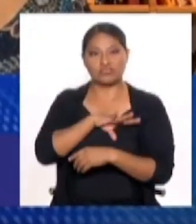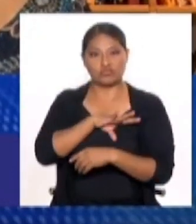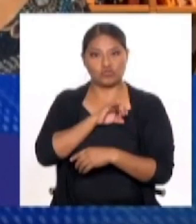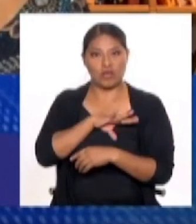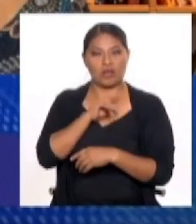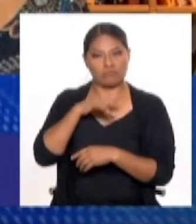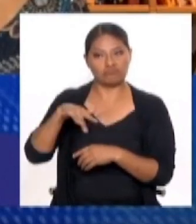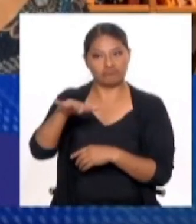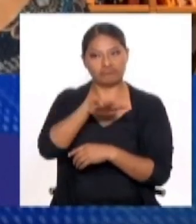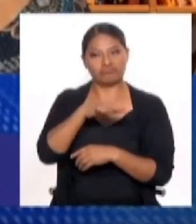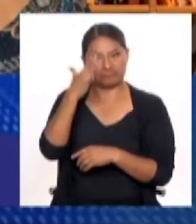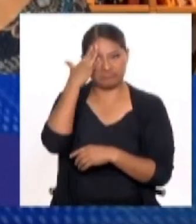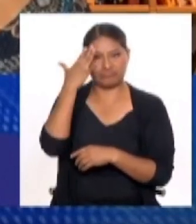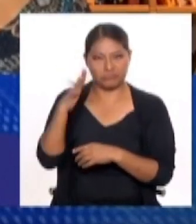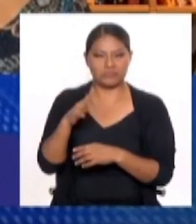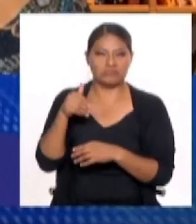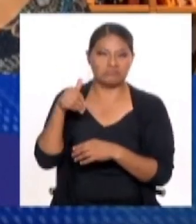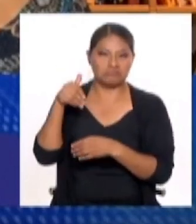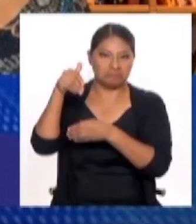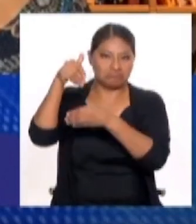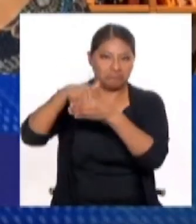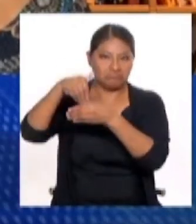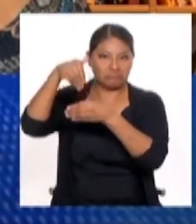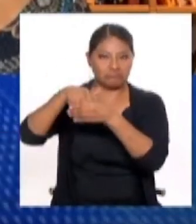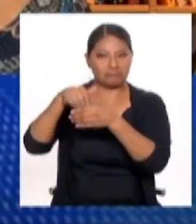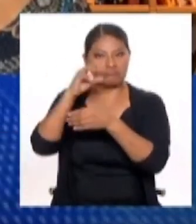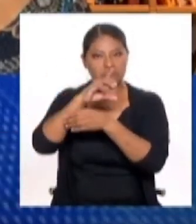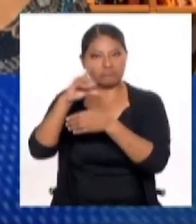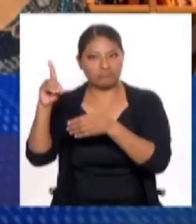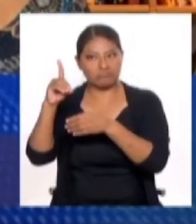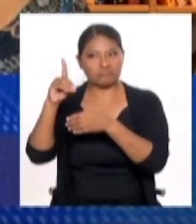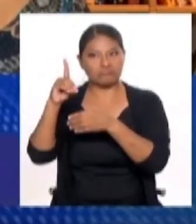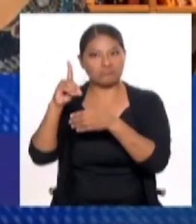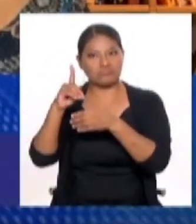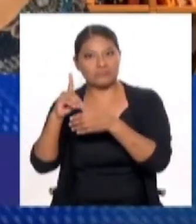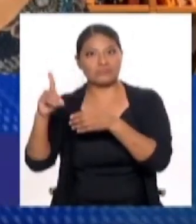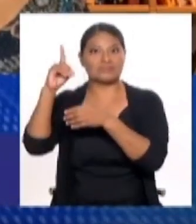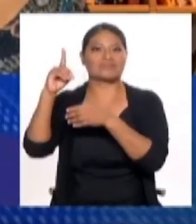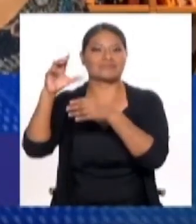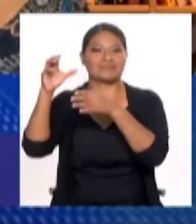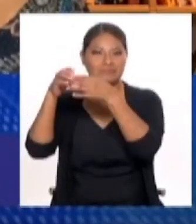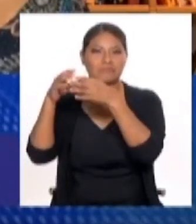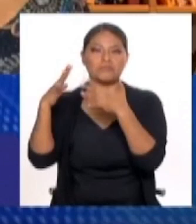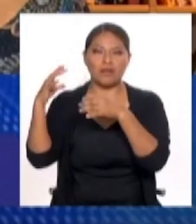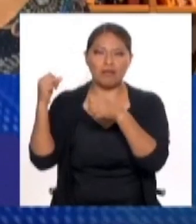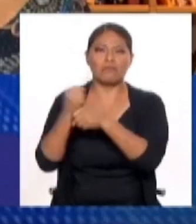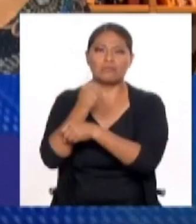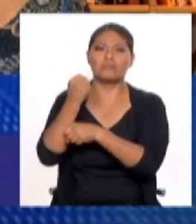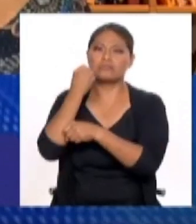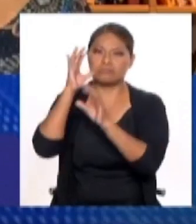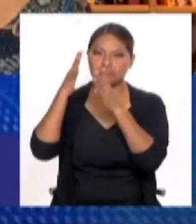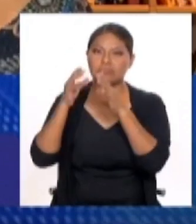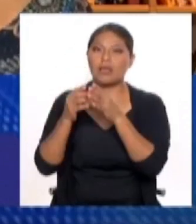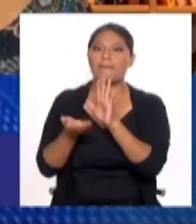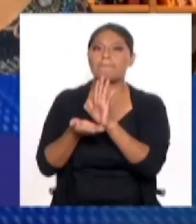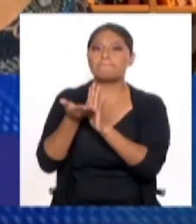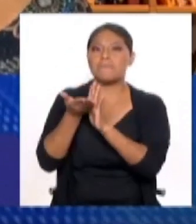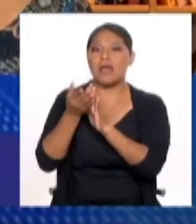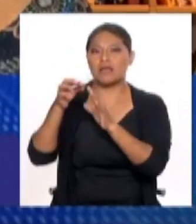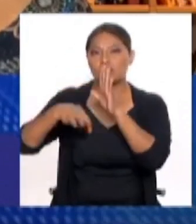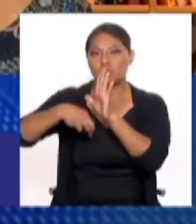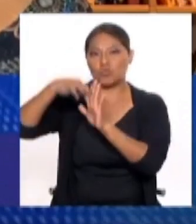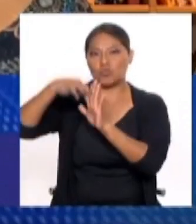es el partido, digamos, de extrema derecha, obtuvo una importante victoria en la noche del domingo, dando,